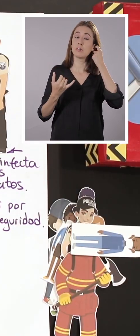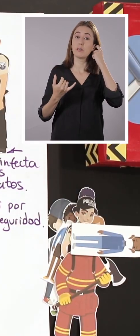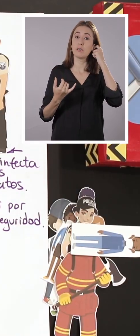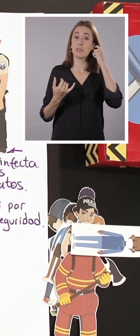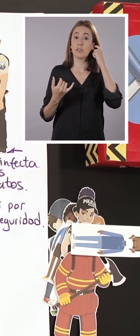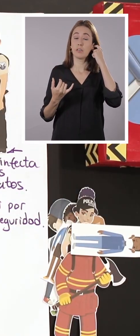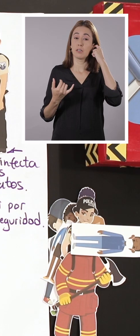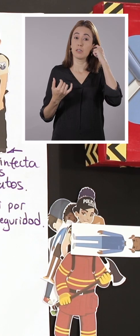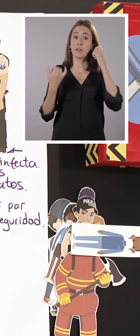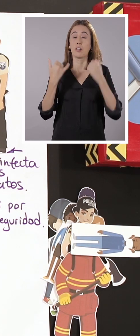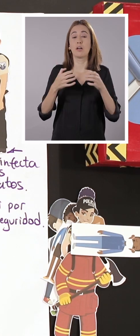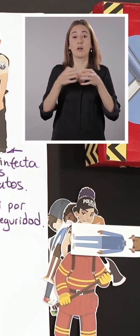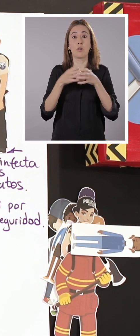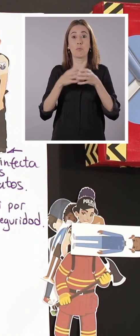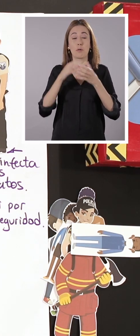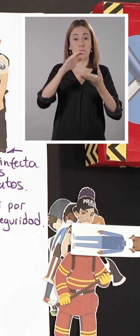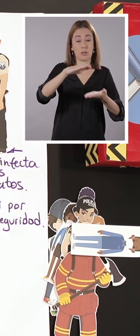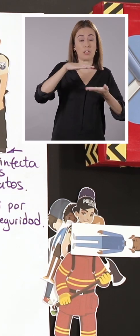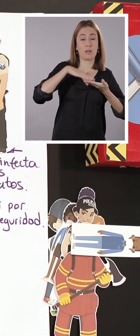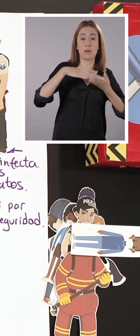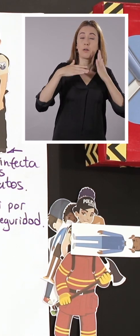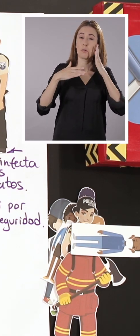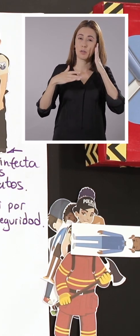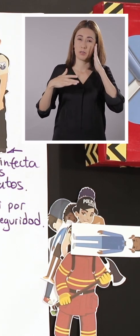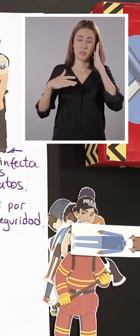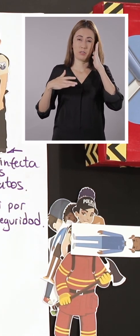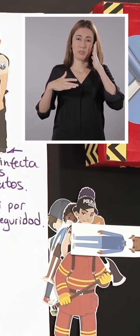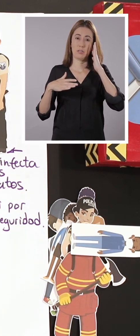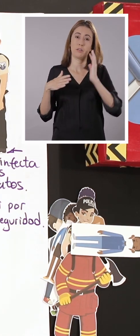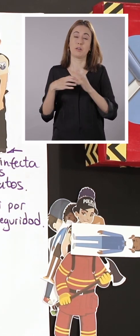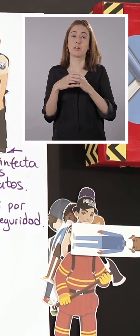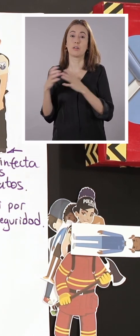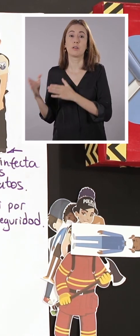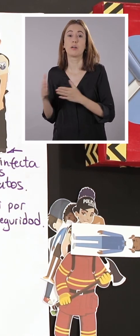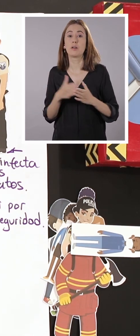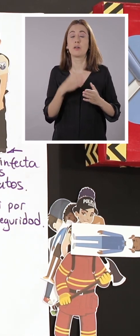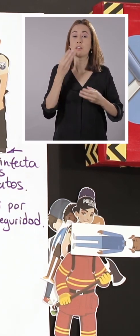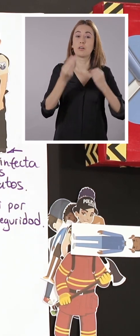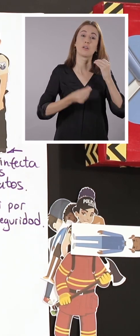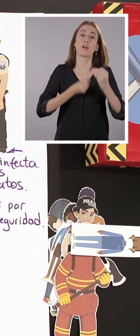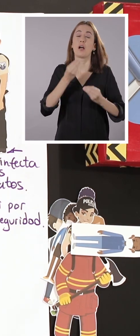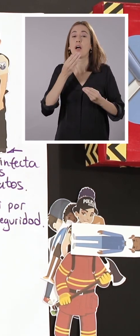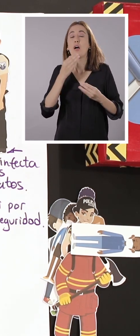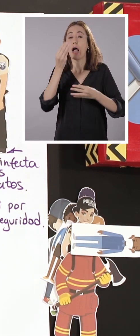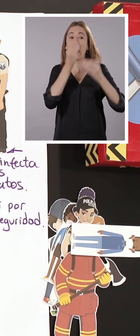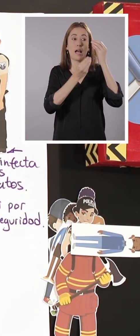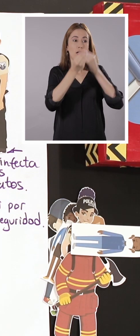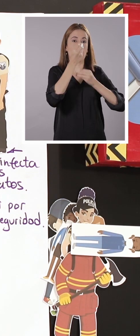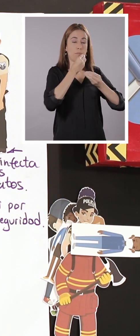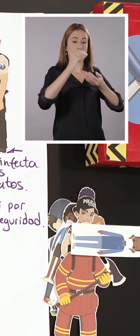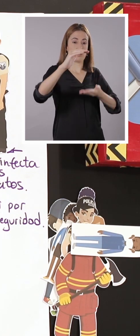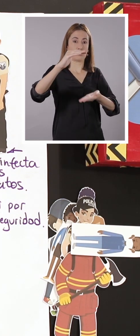proporcionar alimentos.